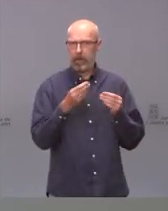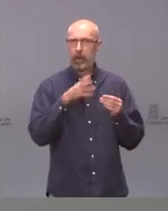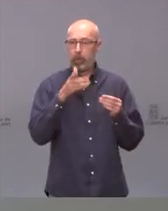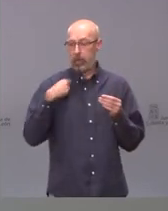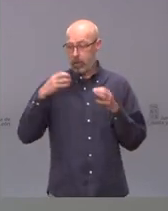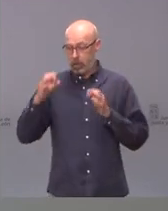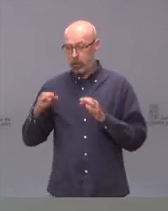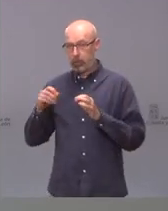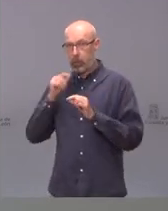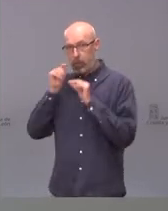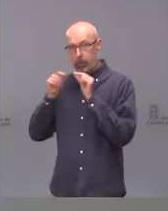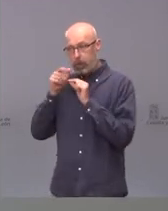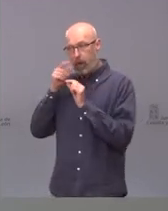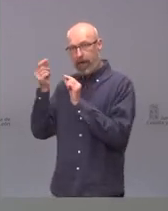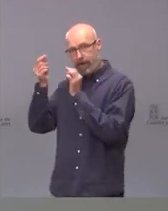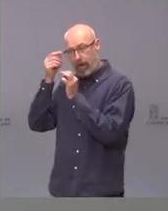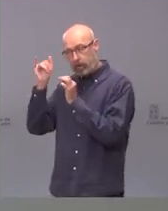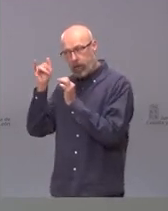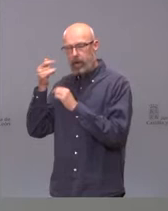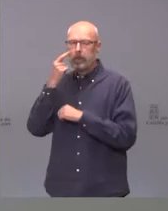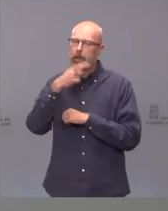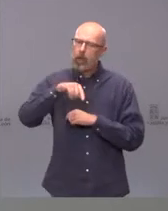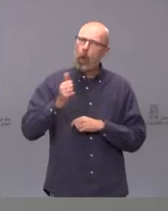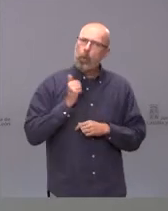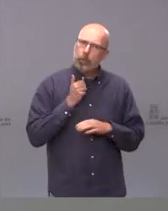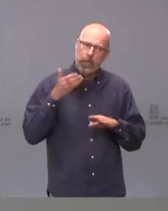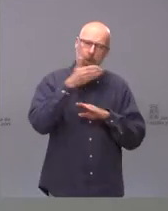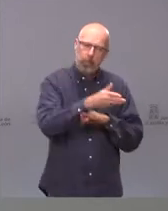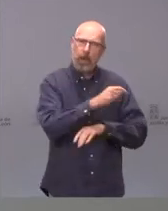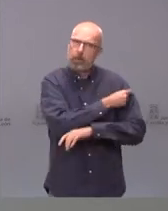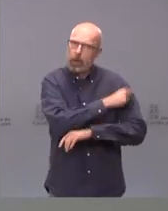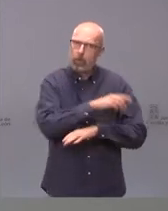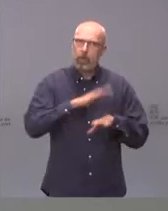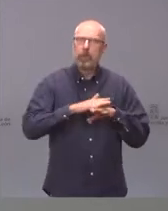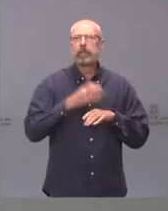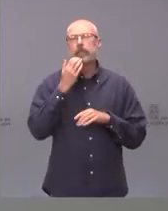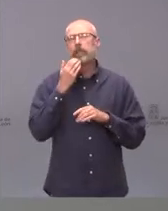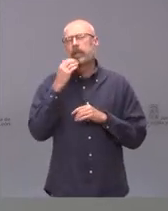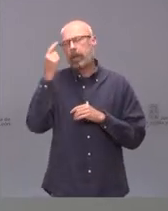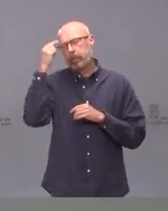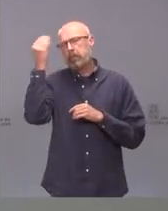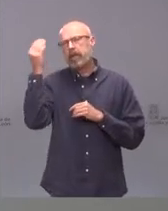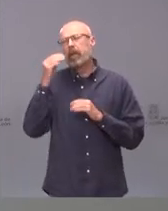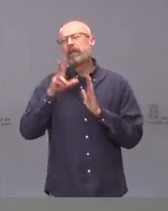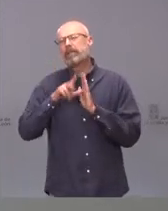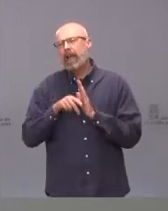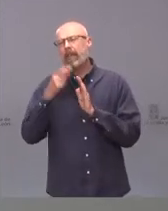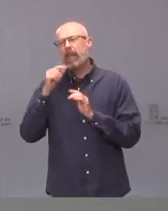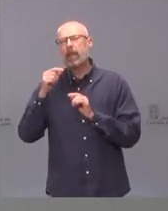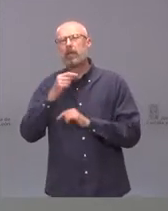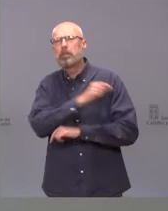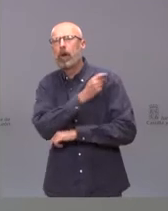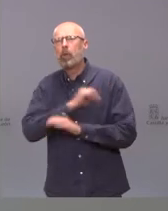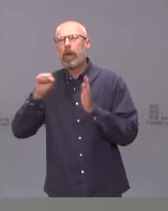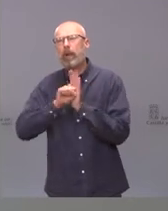que tenemos ahora. No perdamos esa oportunidad por decir a ver si más tarde me ponen otra vacuna porque este es un gran